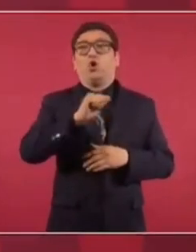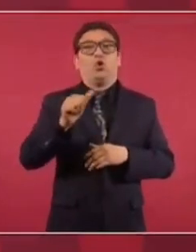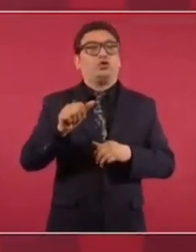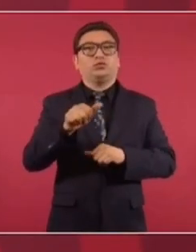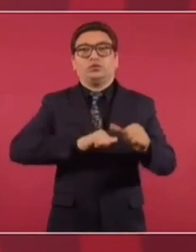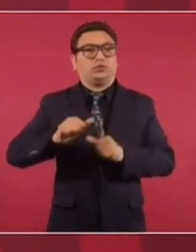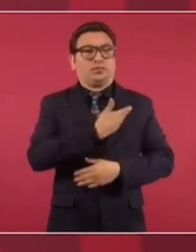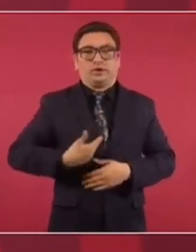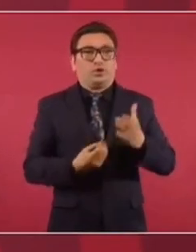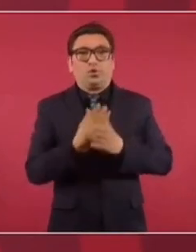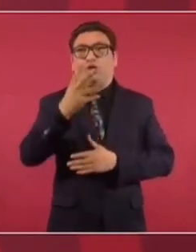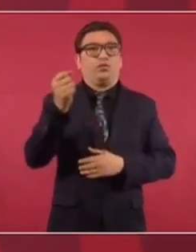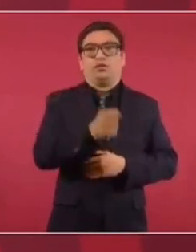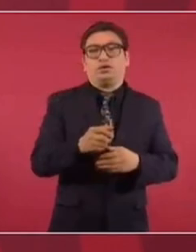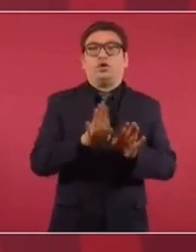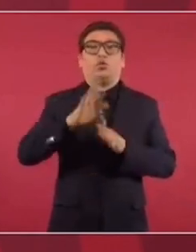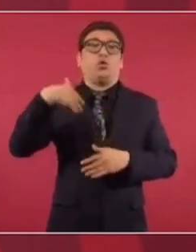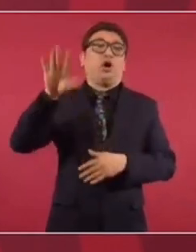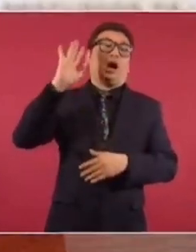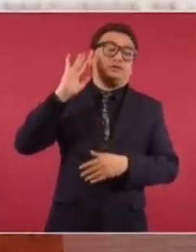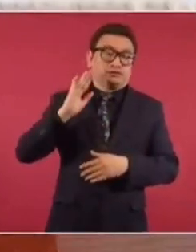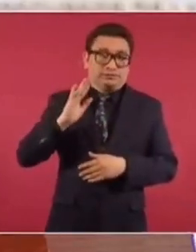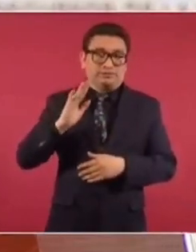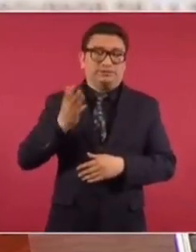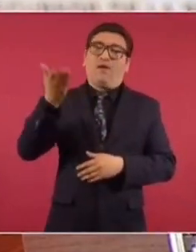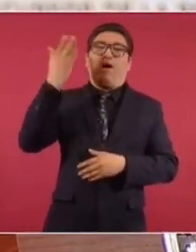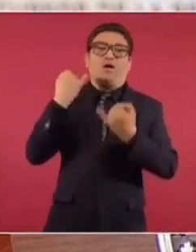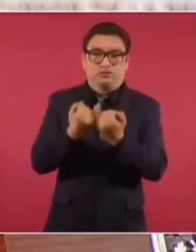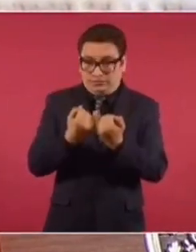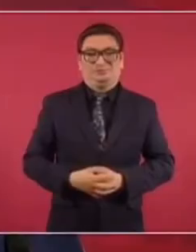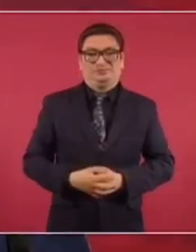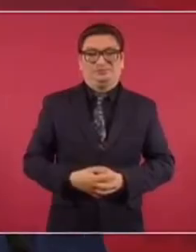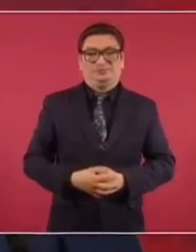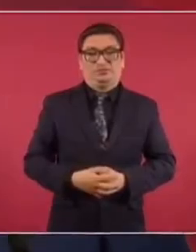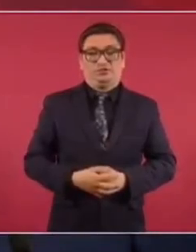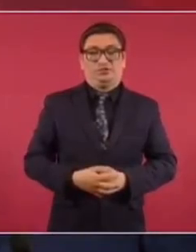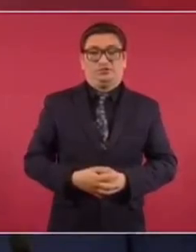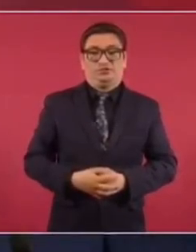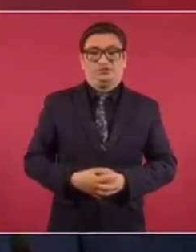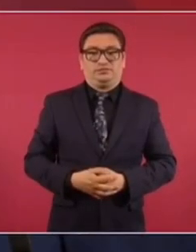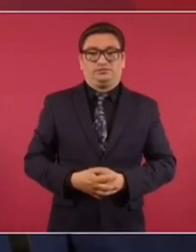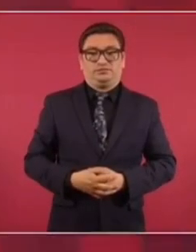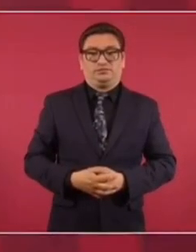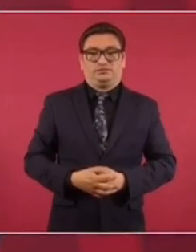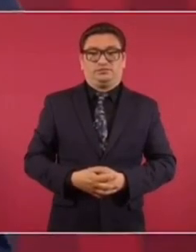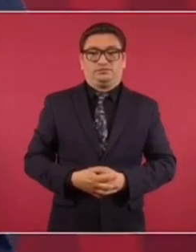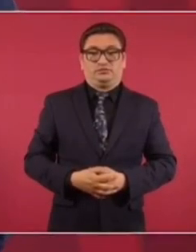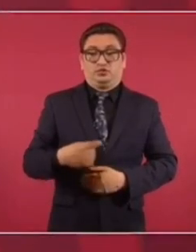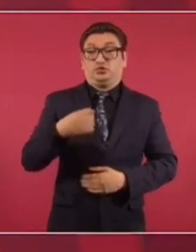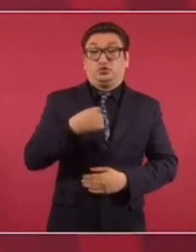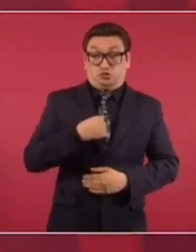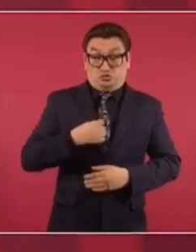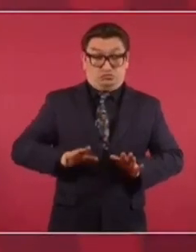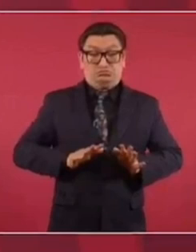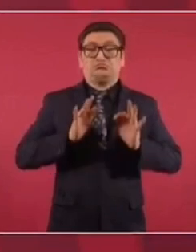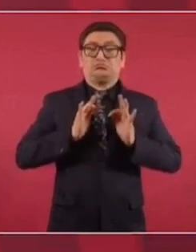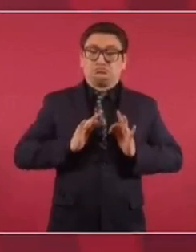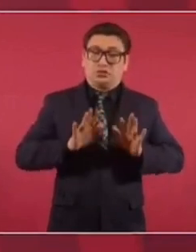alguien, como los de antes, no, yo soy moderado,